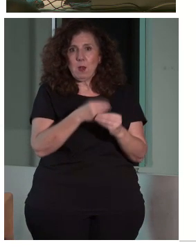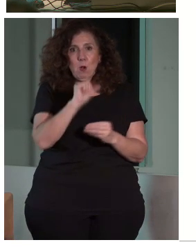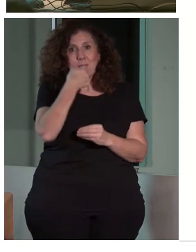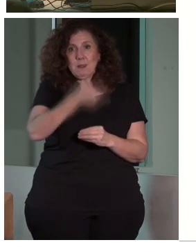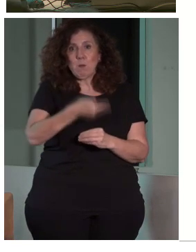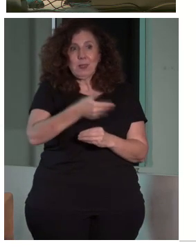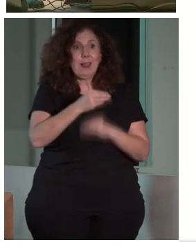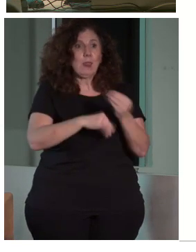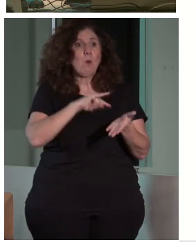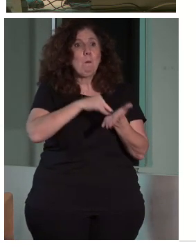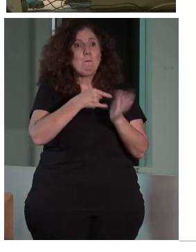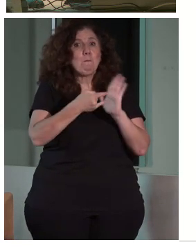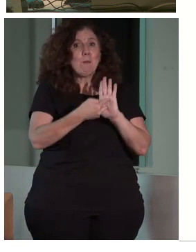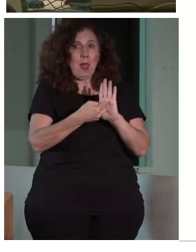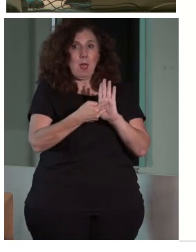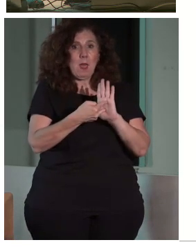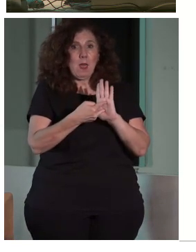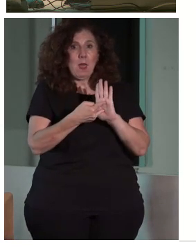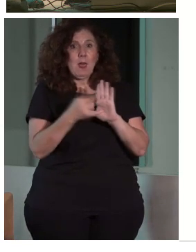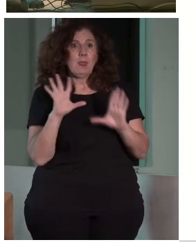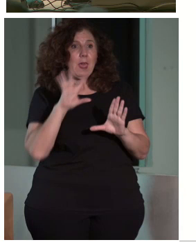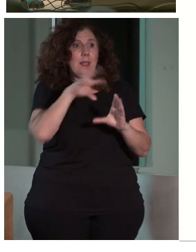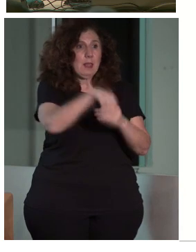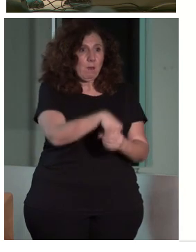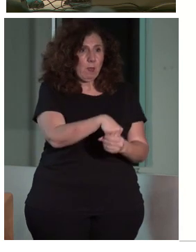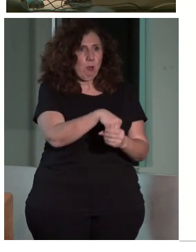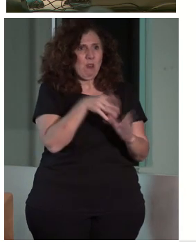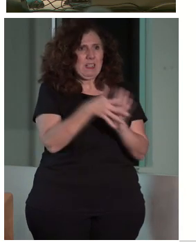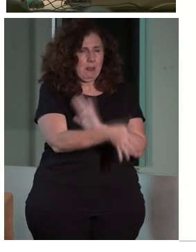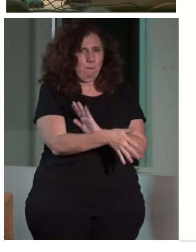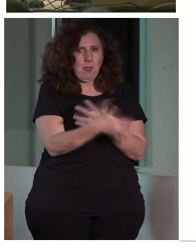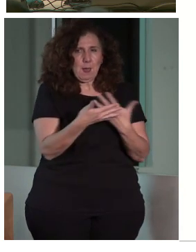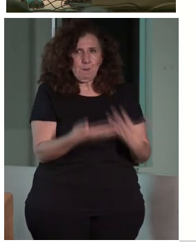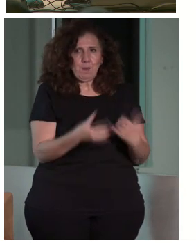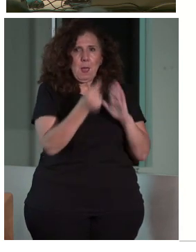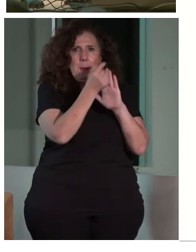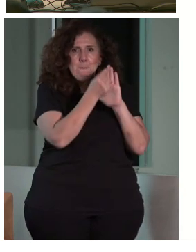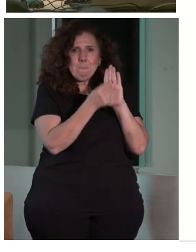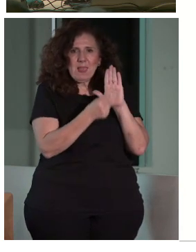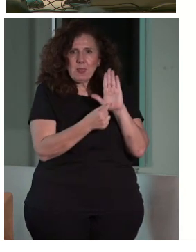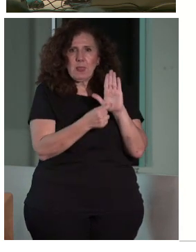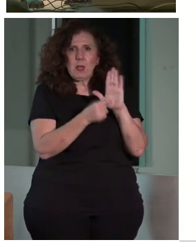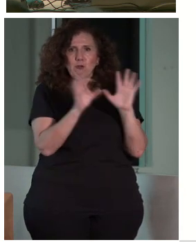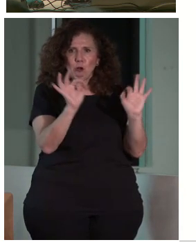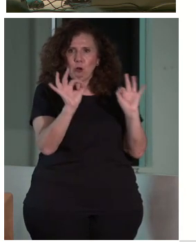realizar un plan de intervención en el que se establezcan unas medidas concretas.